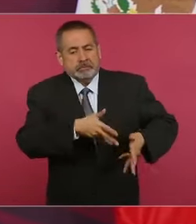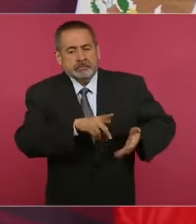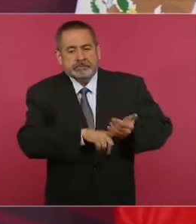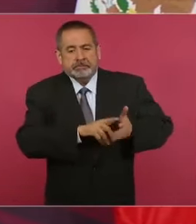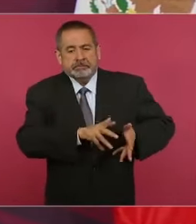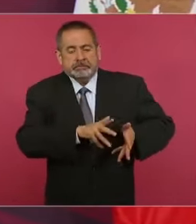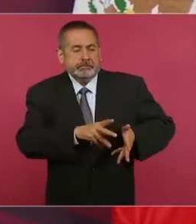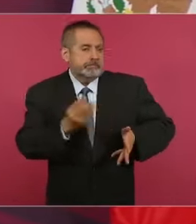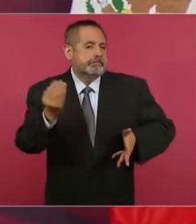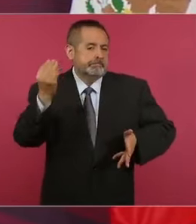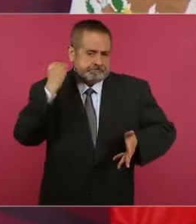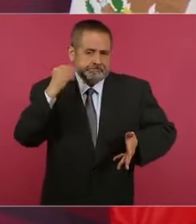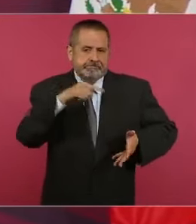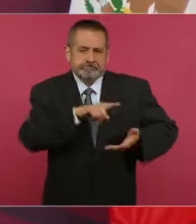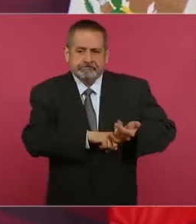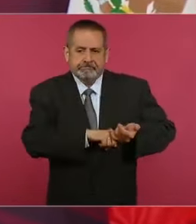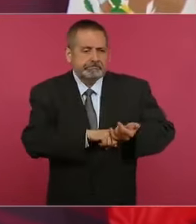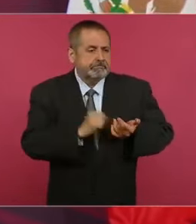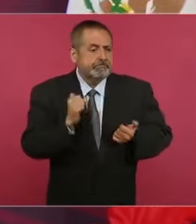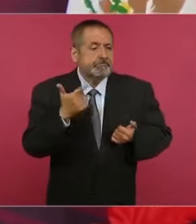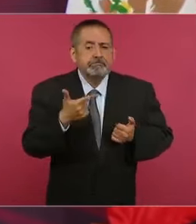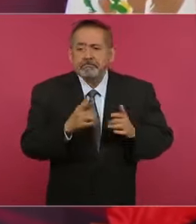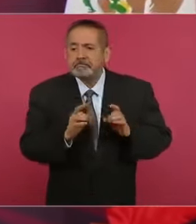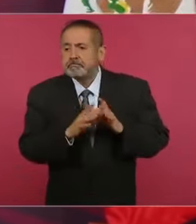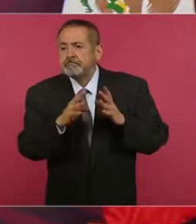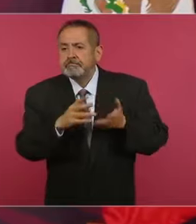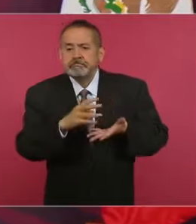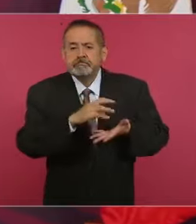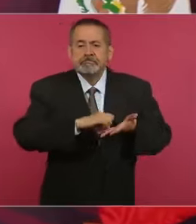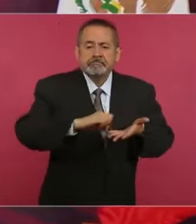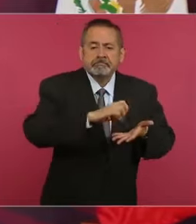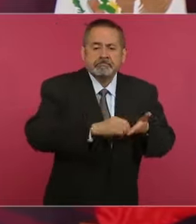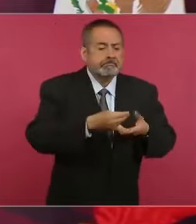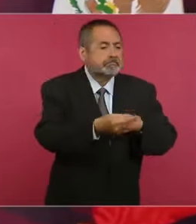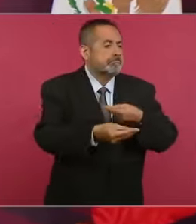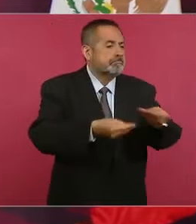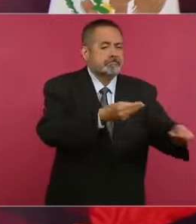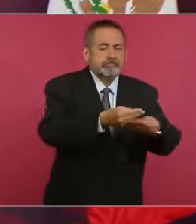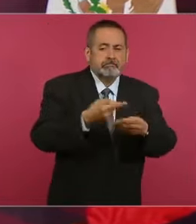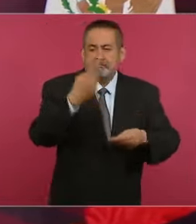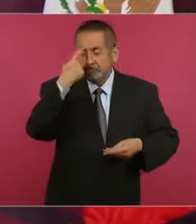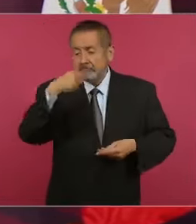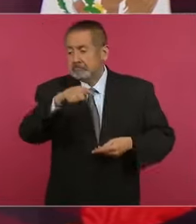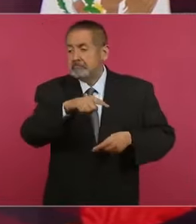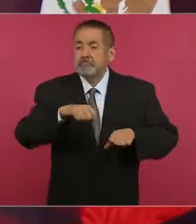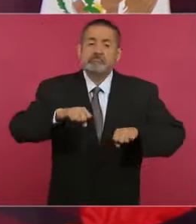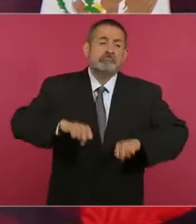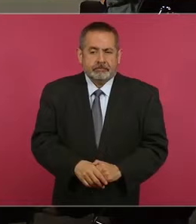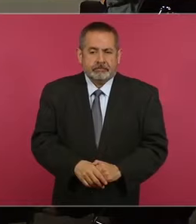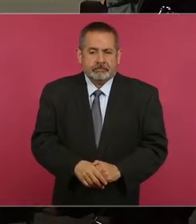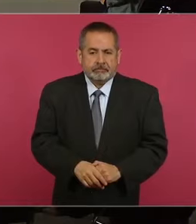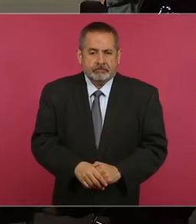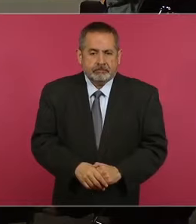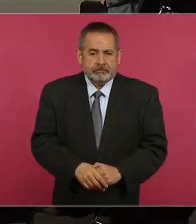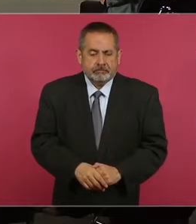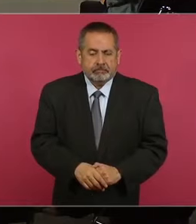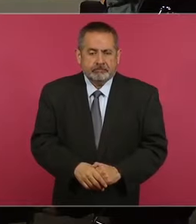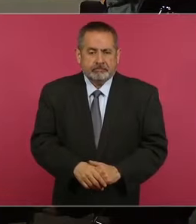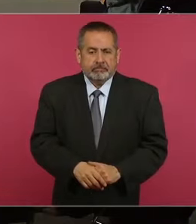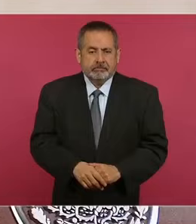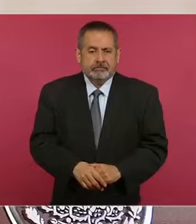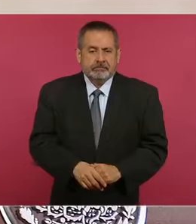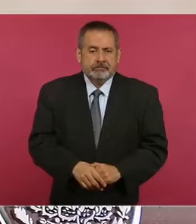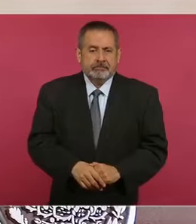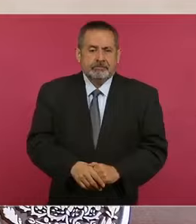es para el regodeo en el dinero. Si no